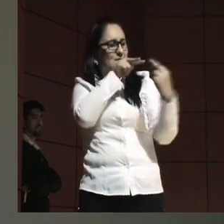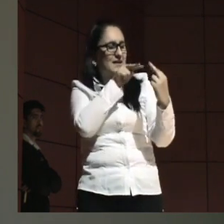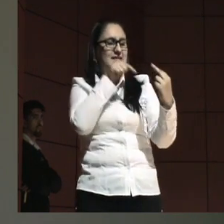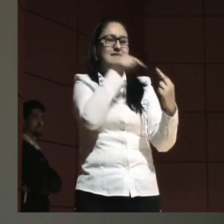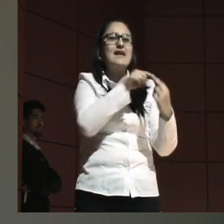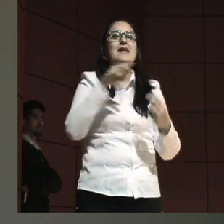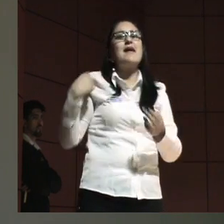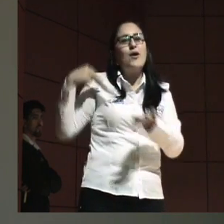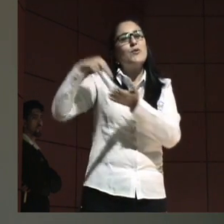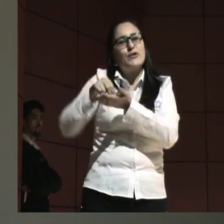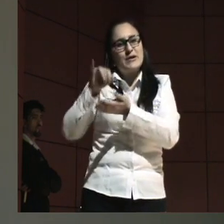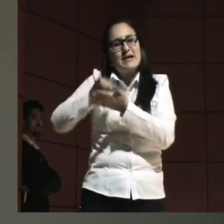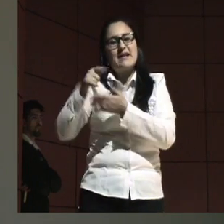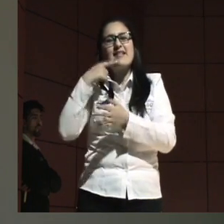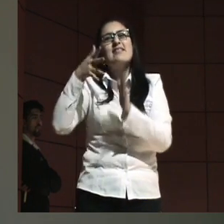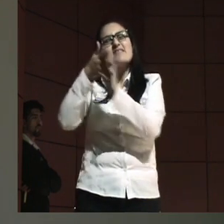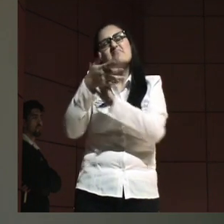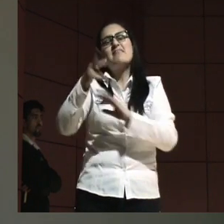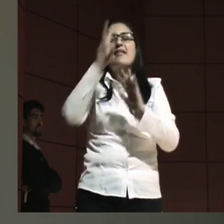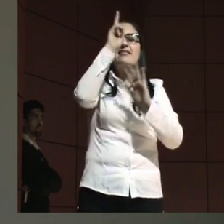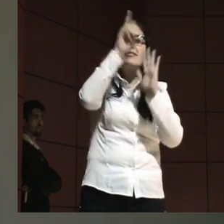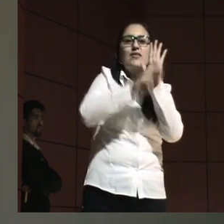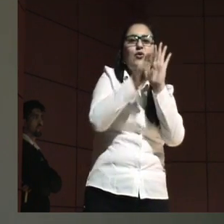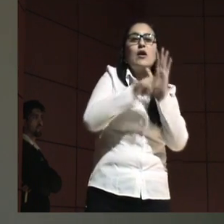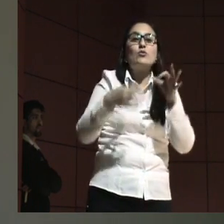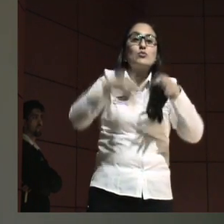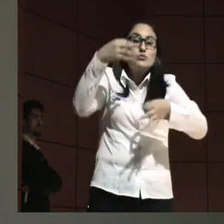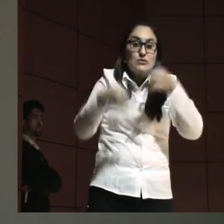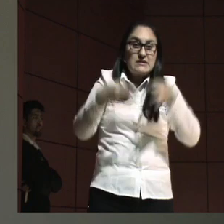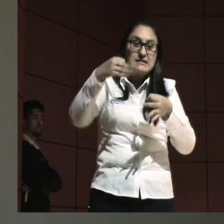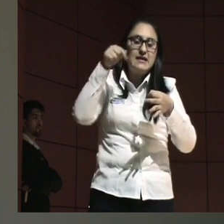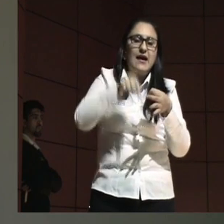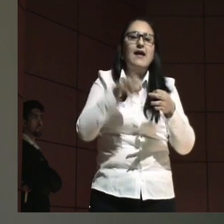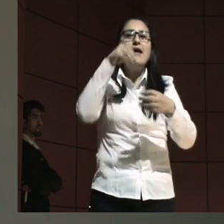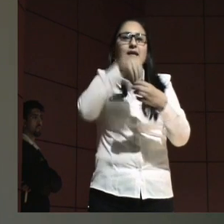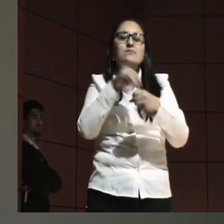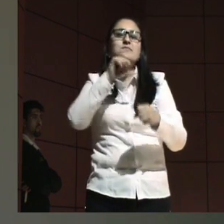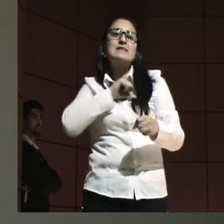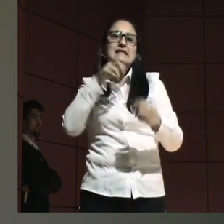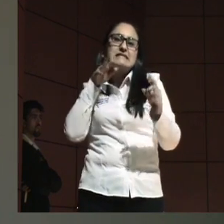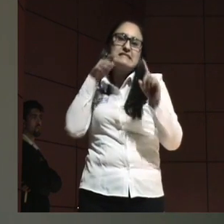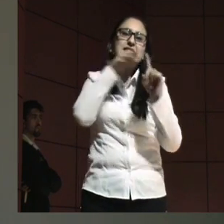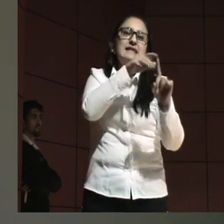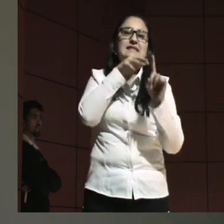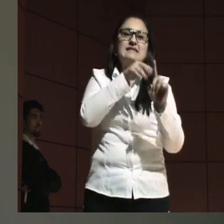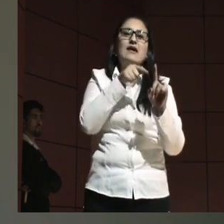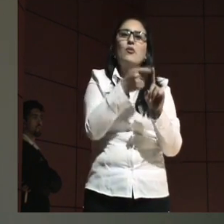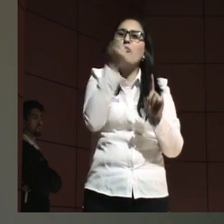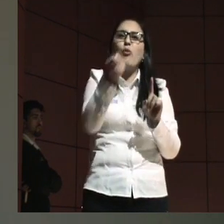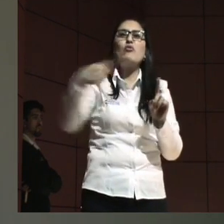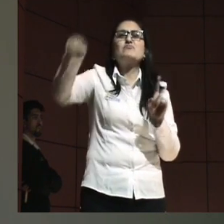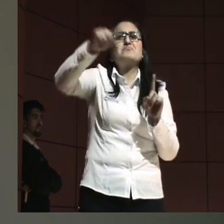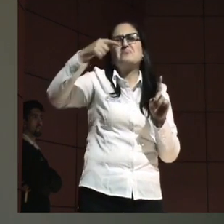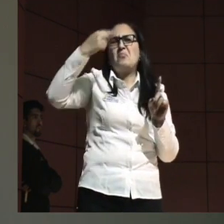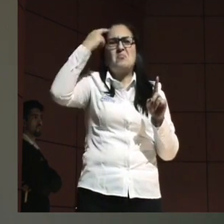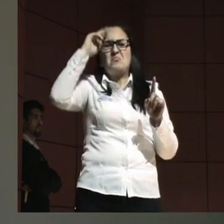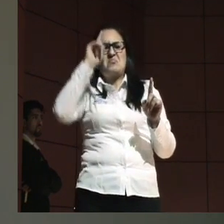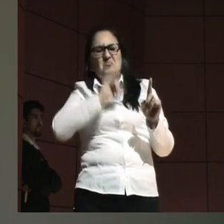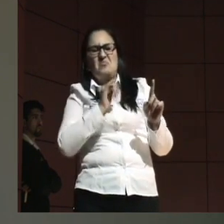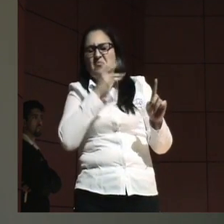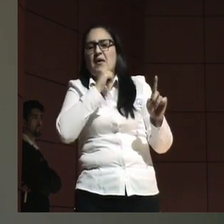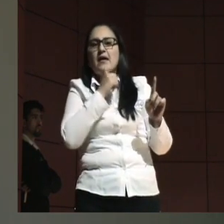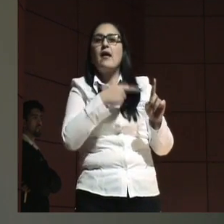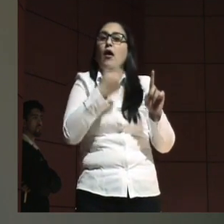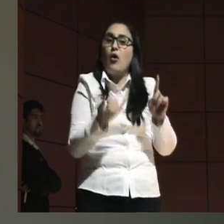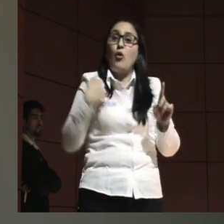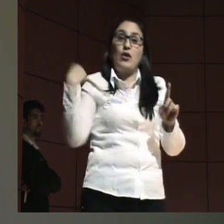Rawls los va a llevar a una teoría de la justicia que va a tener la incidencia que muy pocos creían. Hoy todo